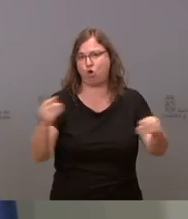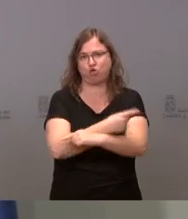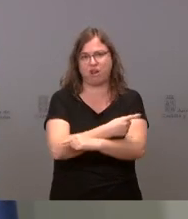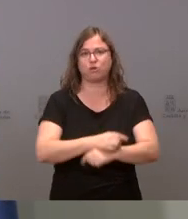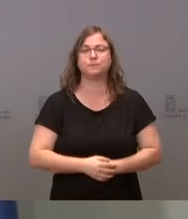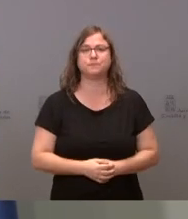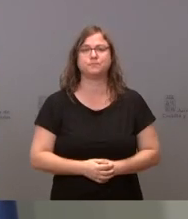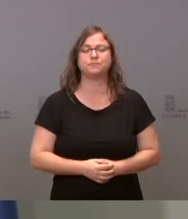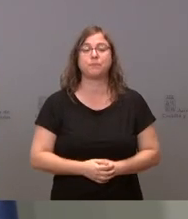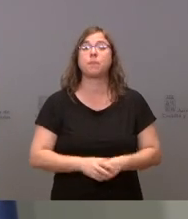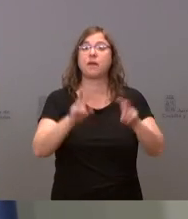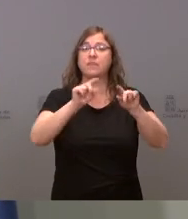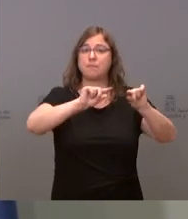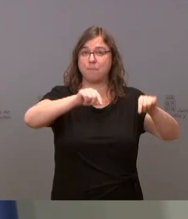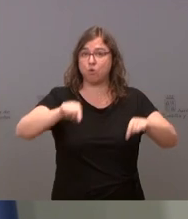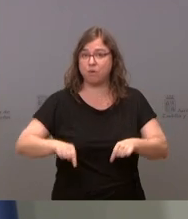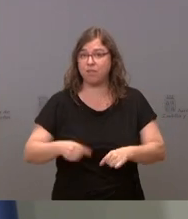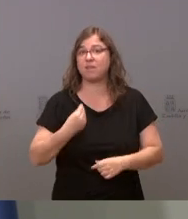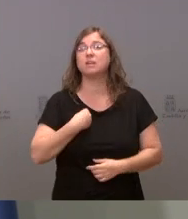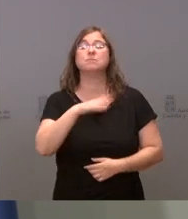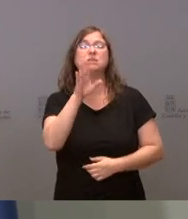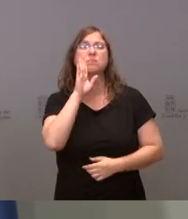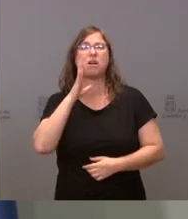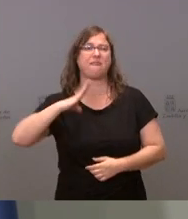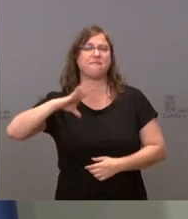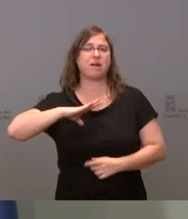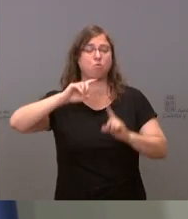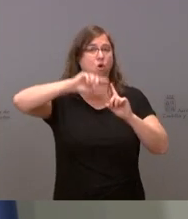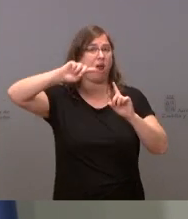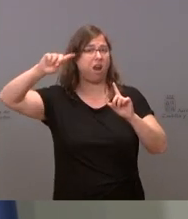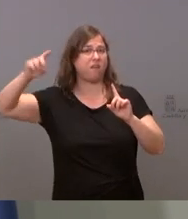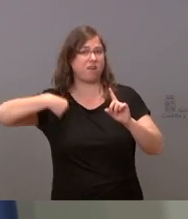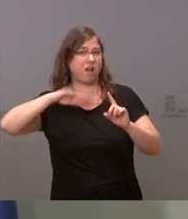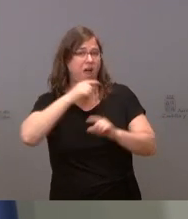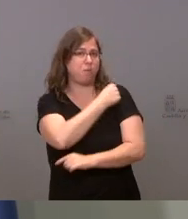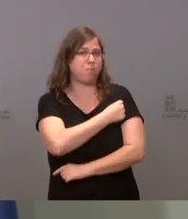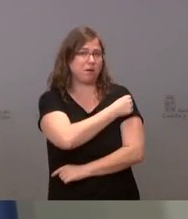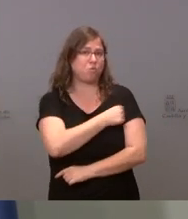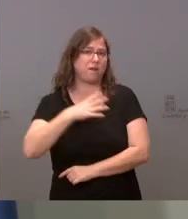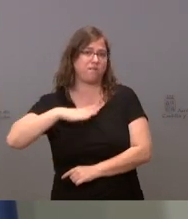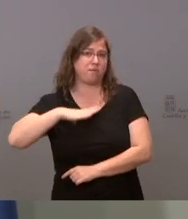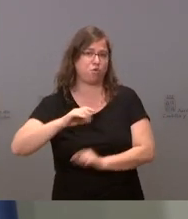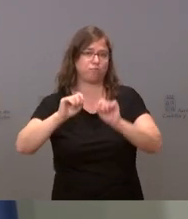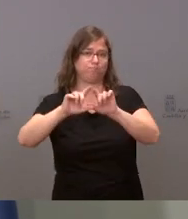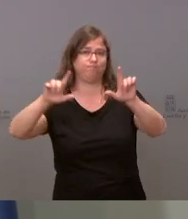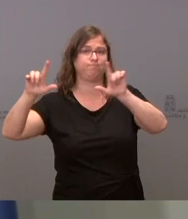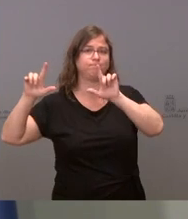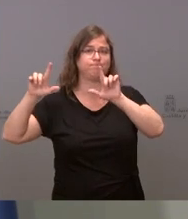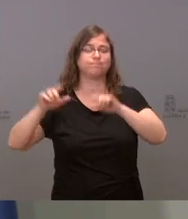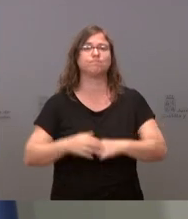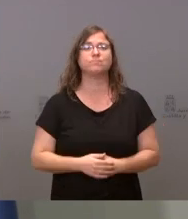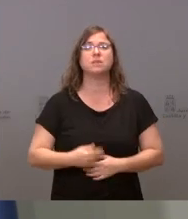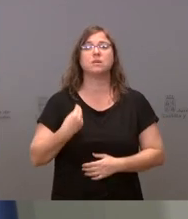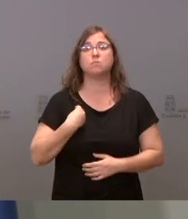Sobre las provincias diferentes, bueno, pues vuelvo a ponerme por favor la gráfica de la vacunación, si es tan amable, porque como